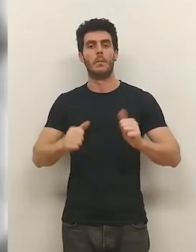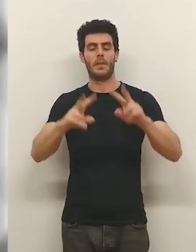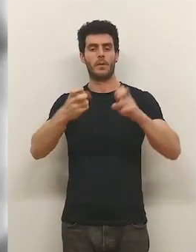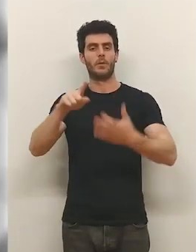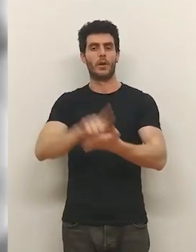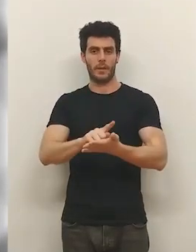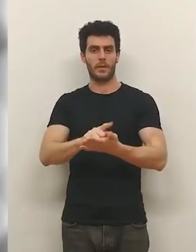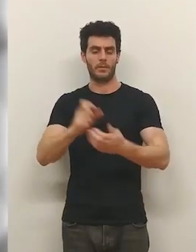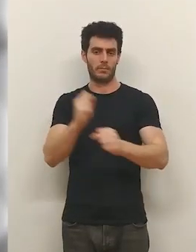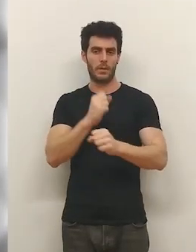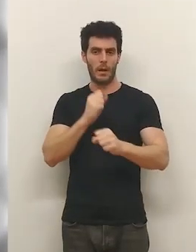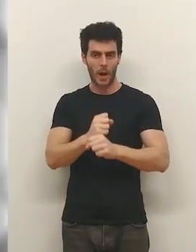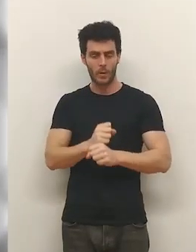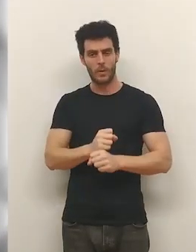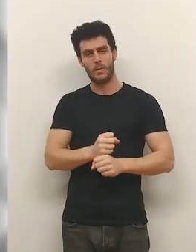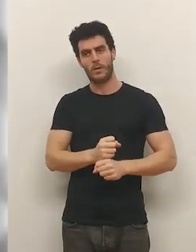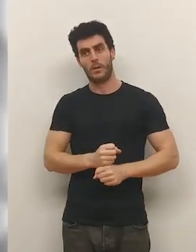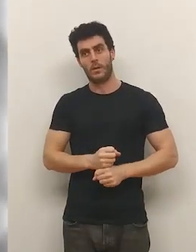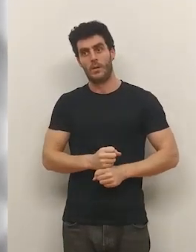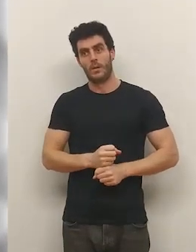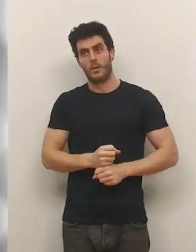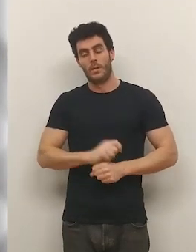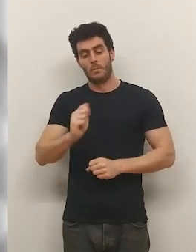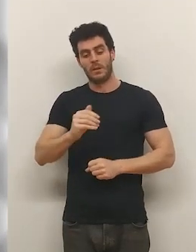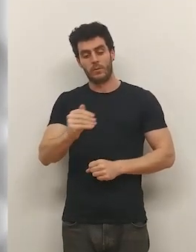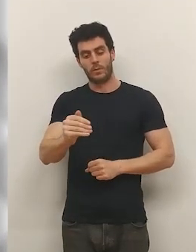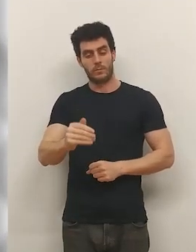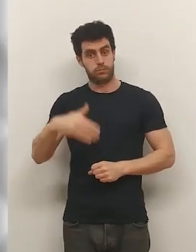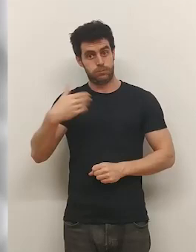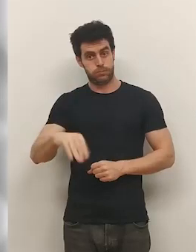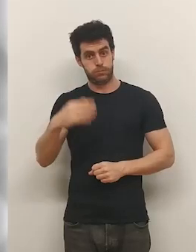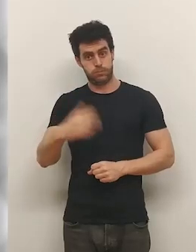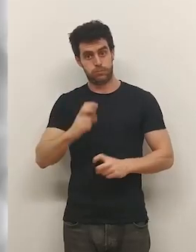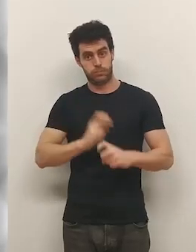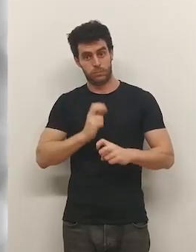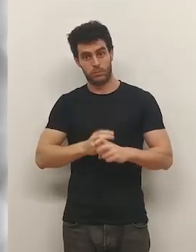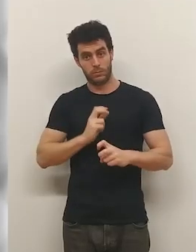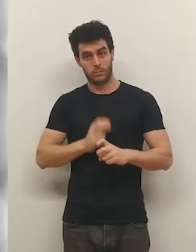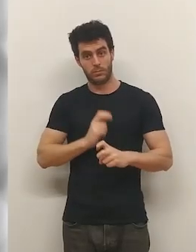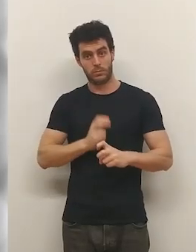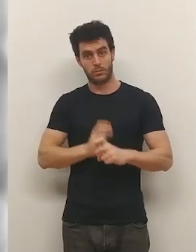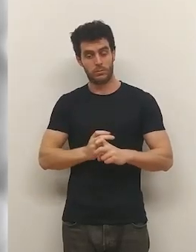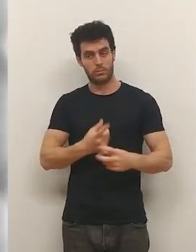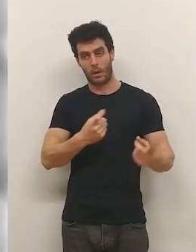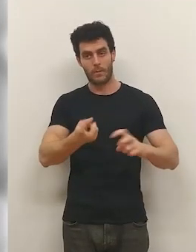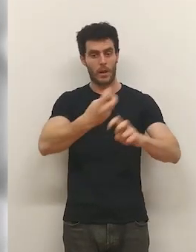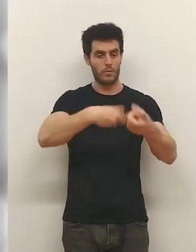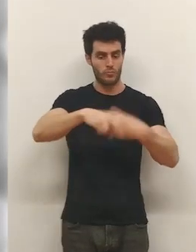que empezar de cero, va a ser un trabajo los próximos meses muy duro... ...tendremos que